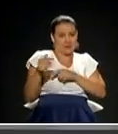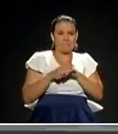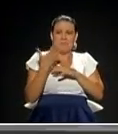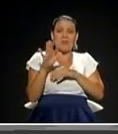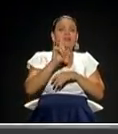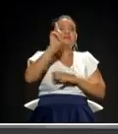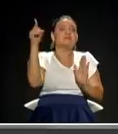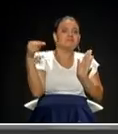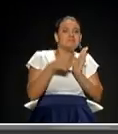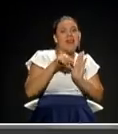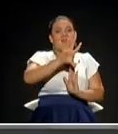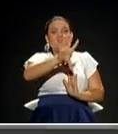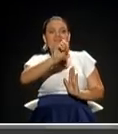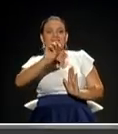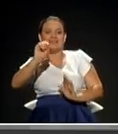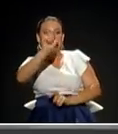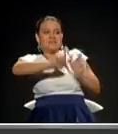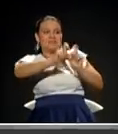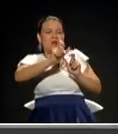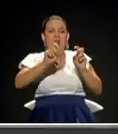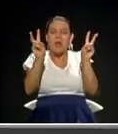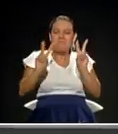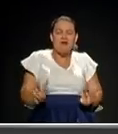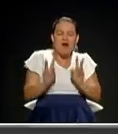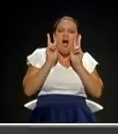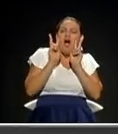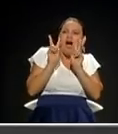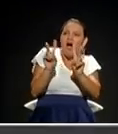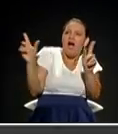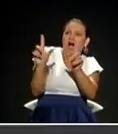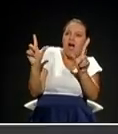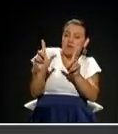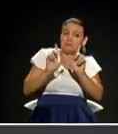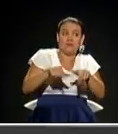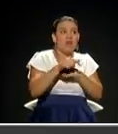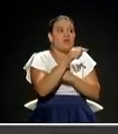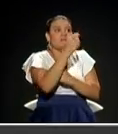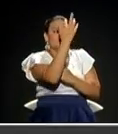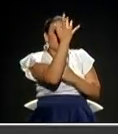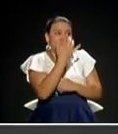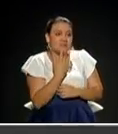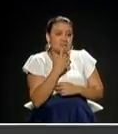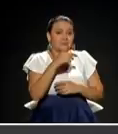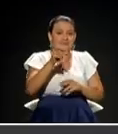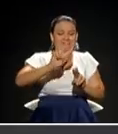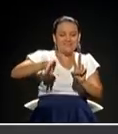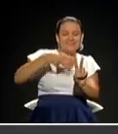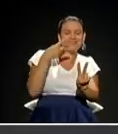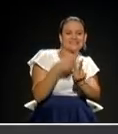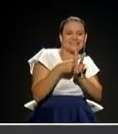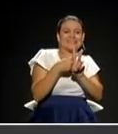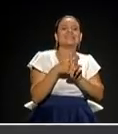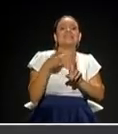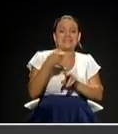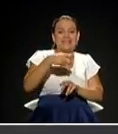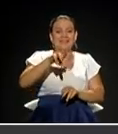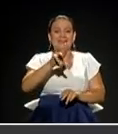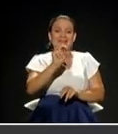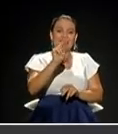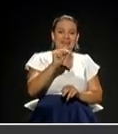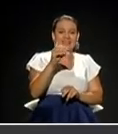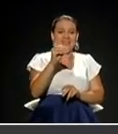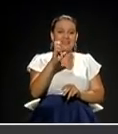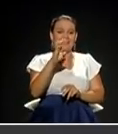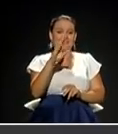personas conectadas en este momento viendo el debate a través de Facebook. Seguimos con el hashtag GranDebateFinal y siendo tendencia número uno en el país.